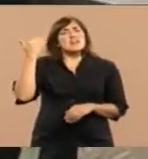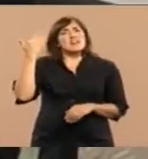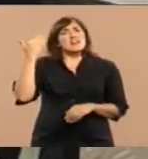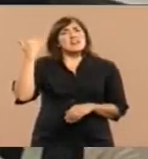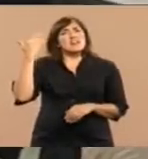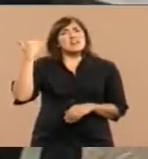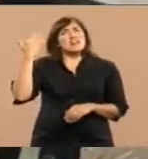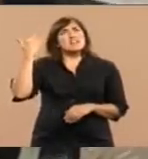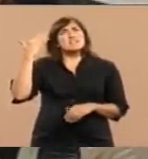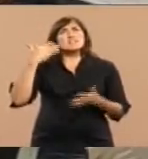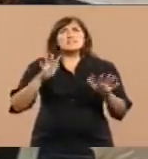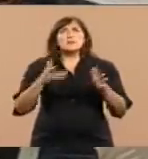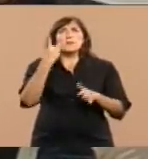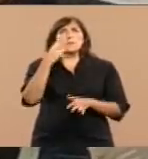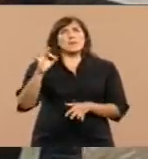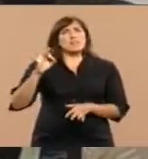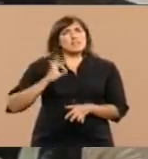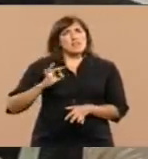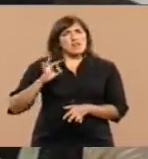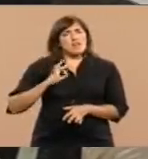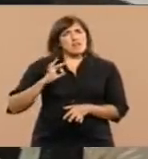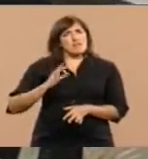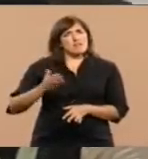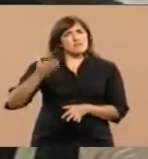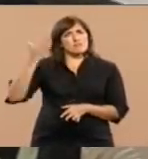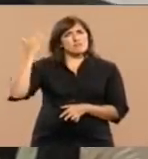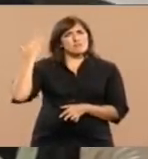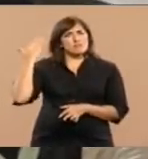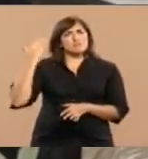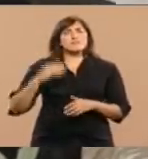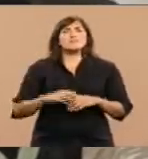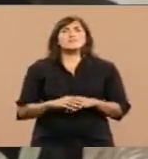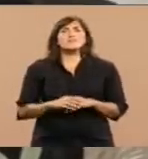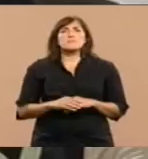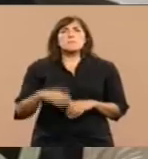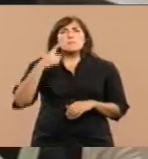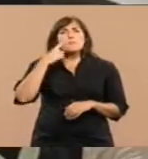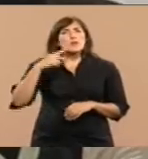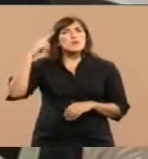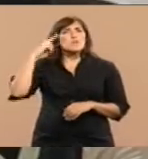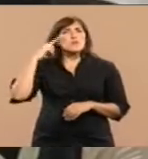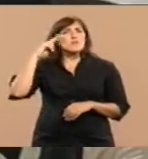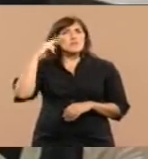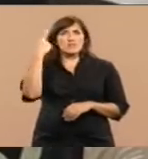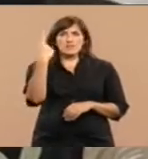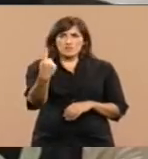Hace 20 años, en 1991,